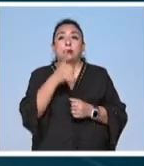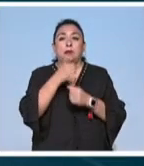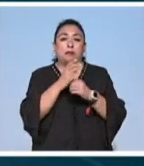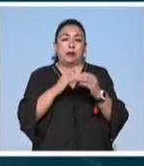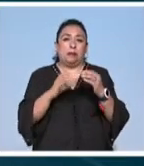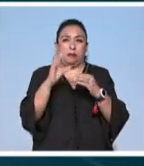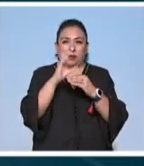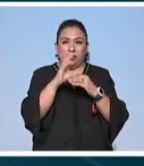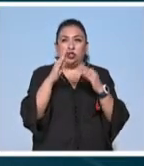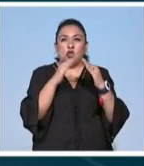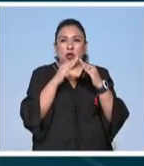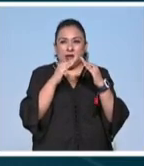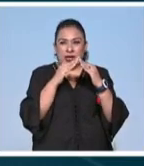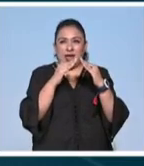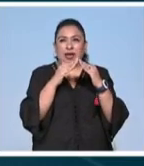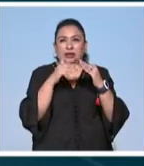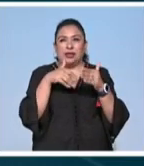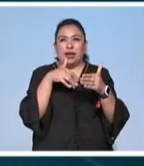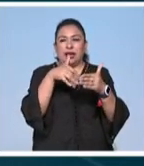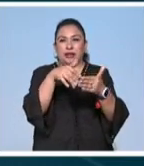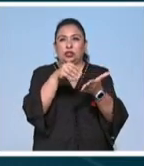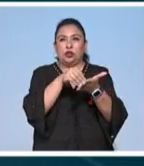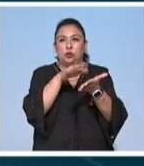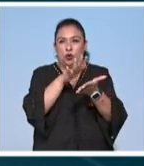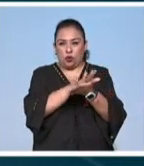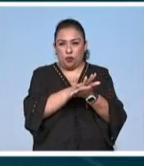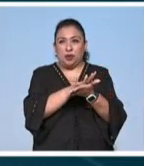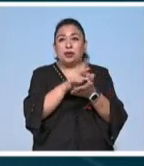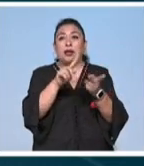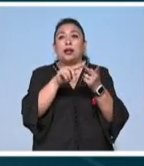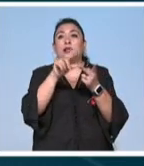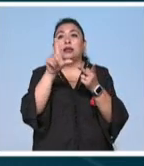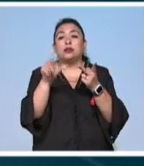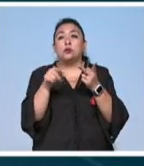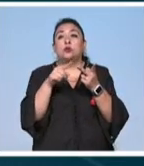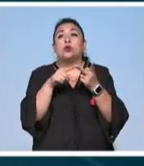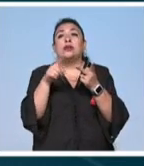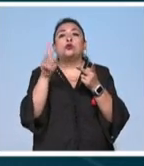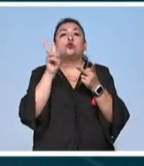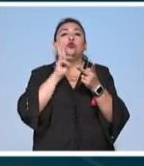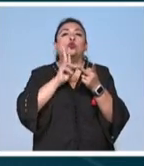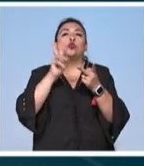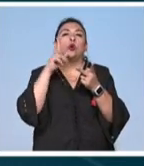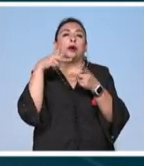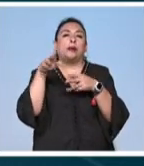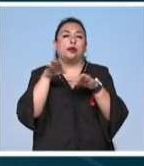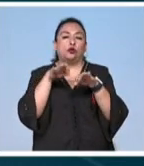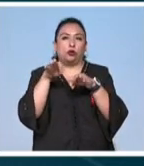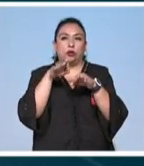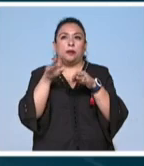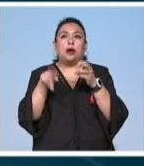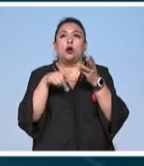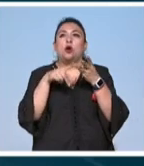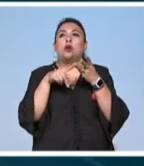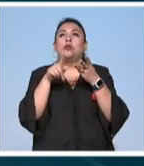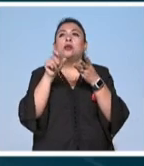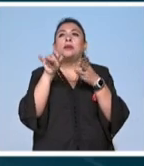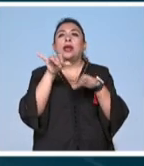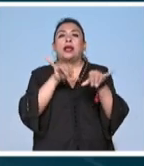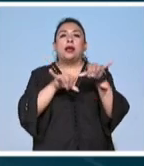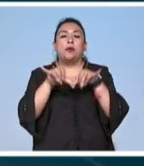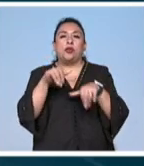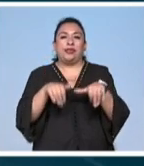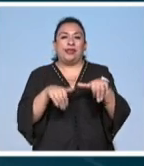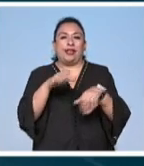piso de la casa que es el archivo documental después de una parte que es la parte experimental de su trabajo y el laboratorio